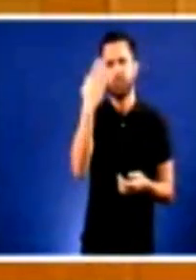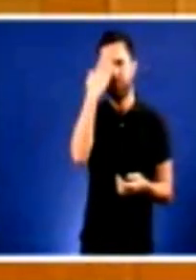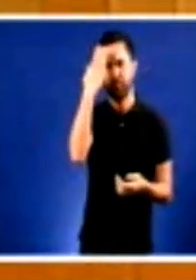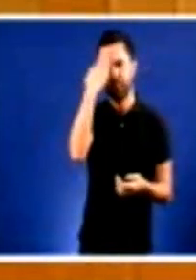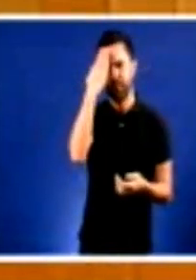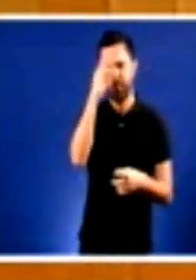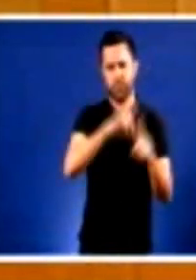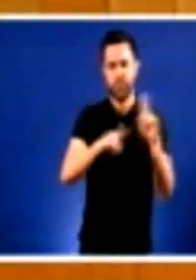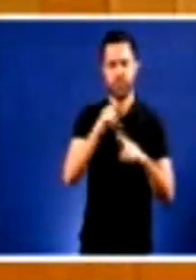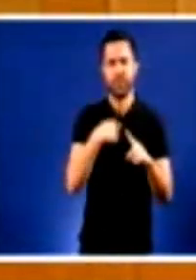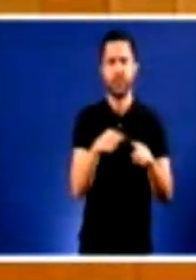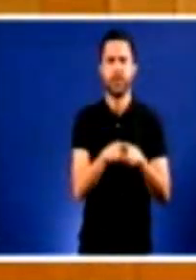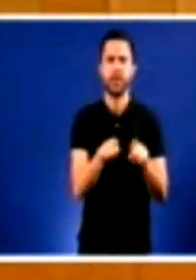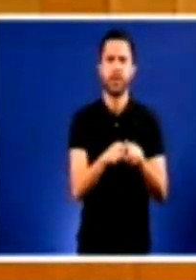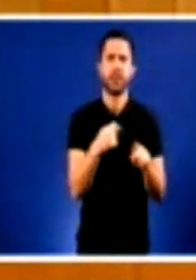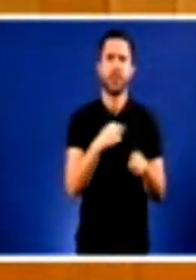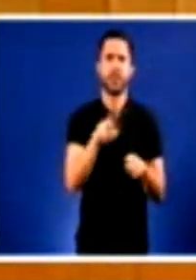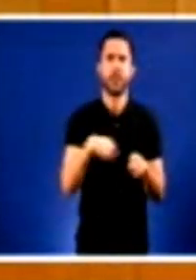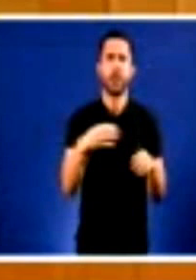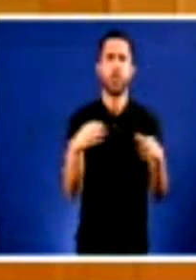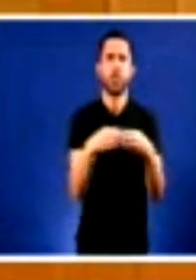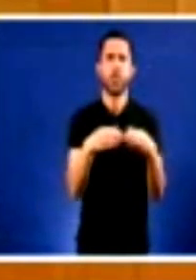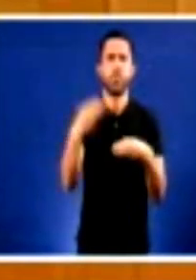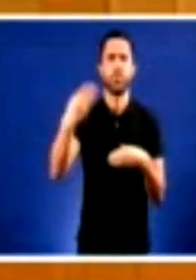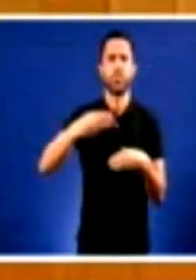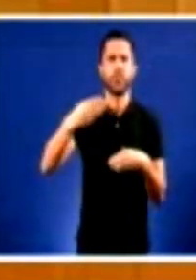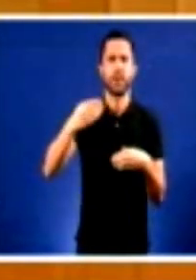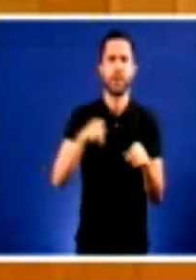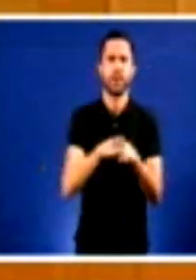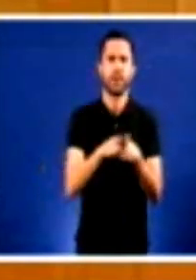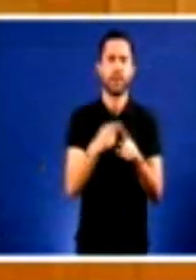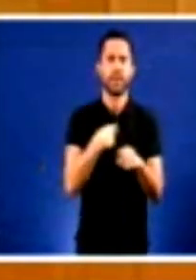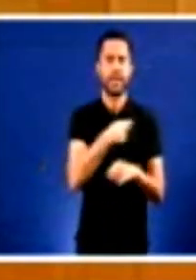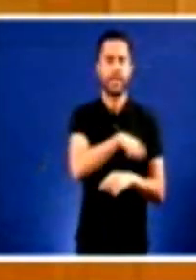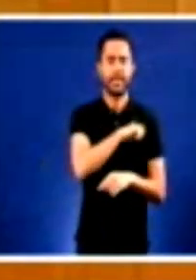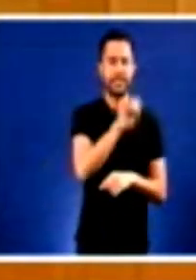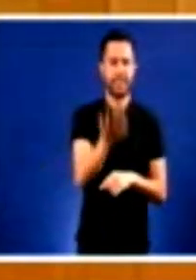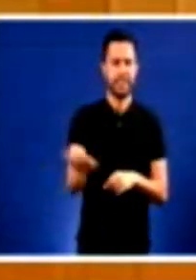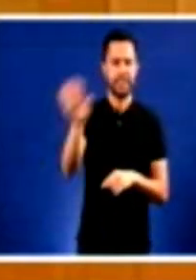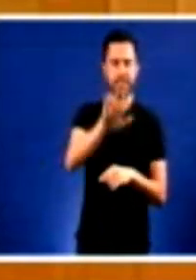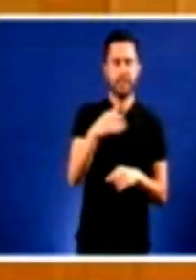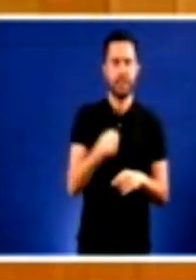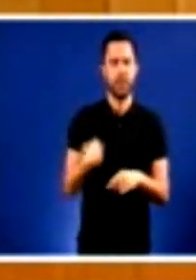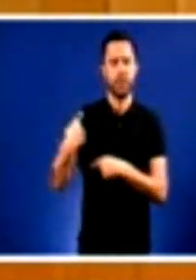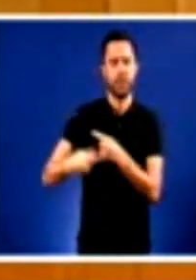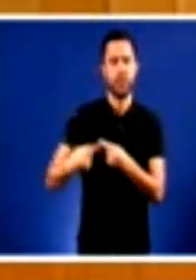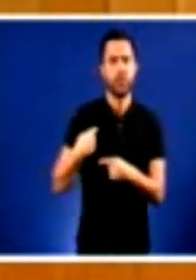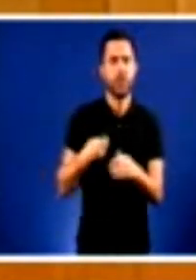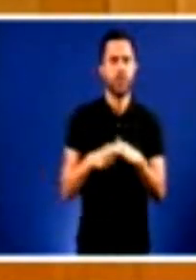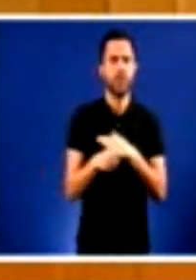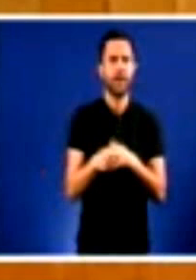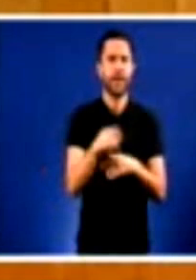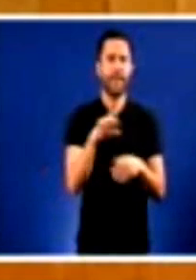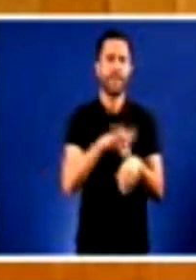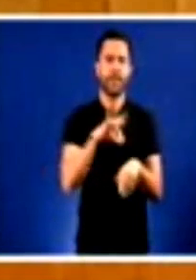é o grupo B. O que era tamén no Estado español causante de moitas enfermedades, o meningococo